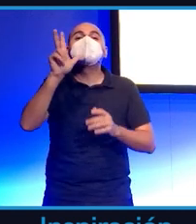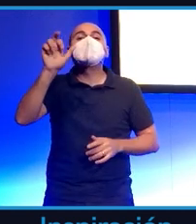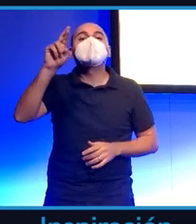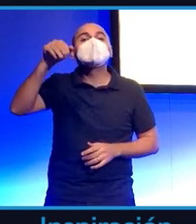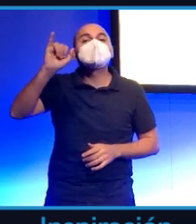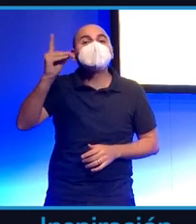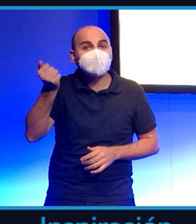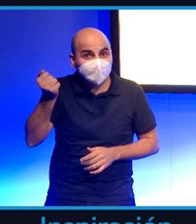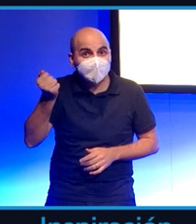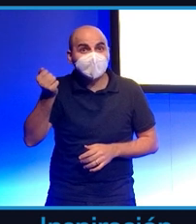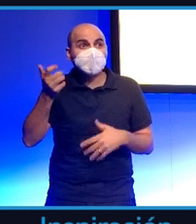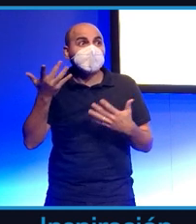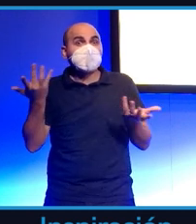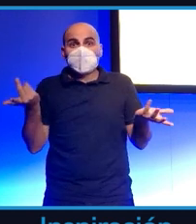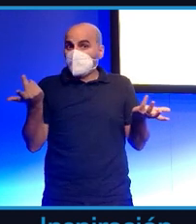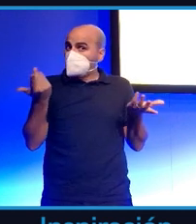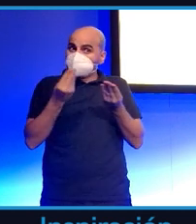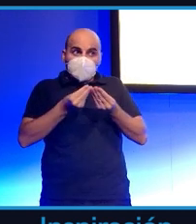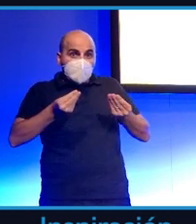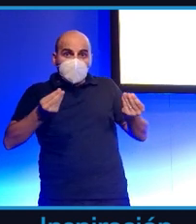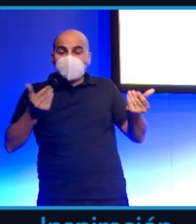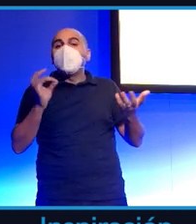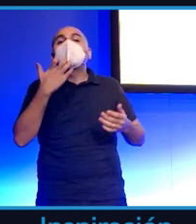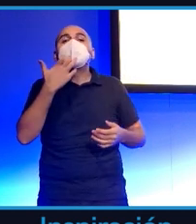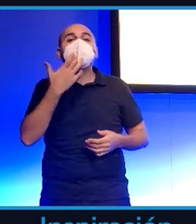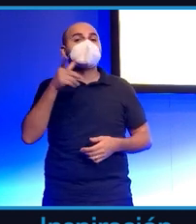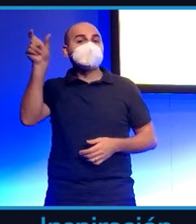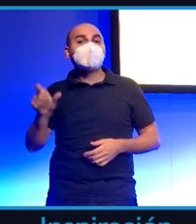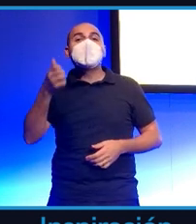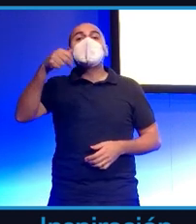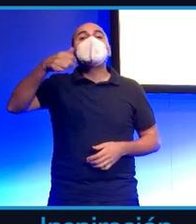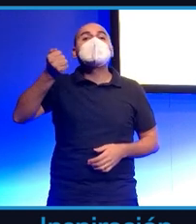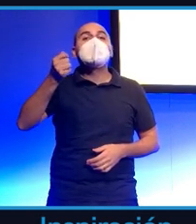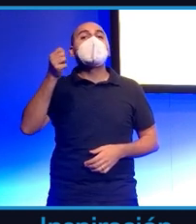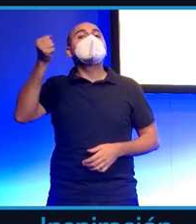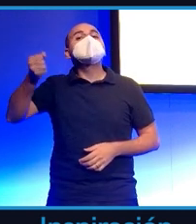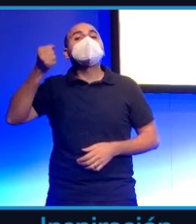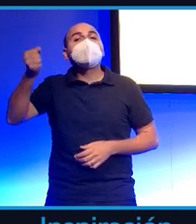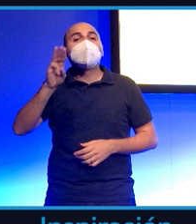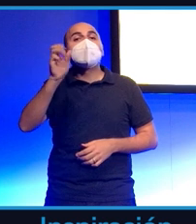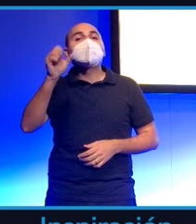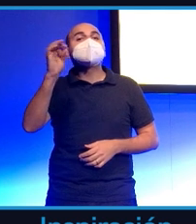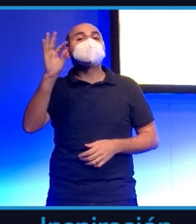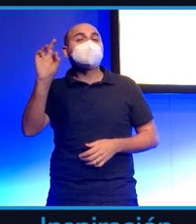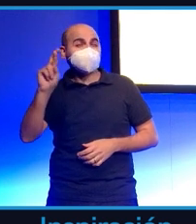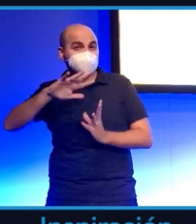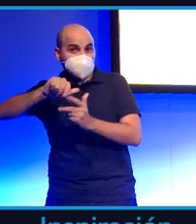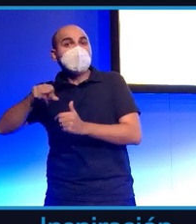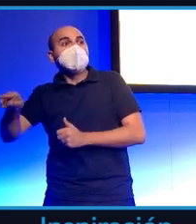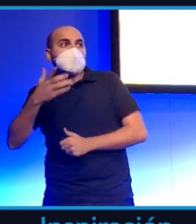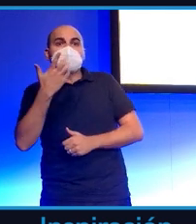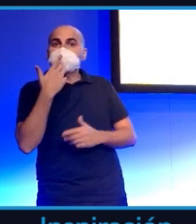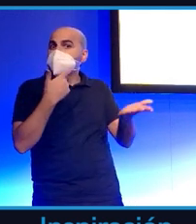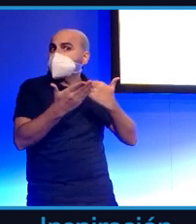como Ana Pastor. Pero no tiene por qué ser así, es simplemente un estilo dentro de la entrevista. Es decir, yo puedo hacerle a un